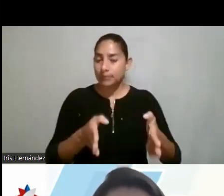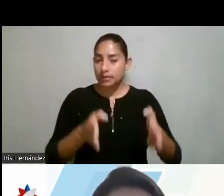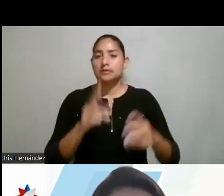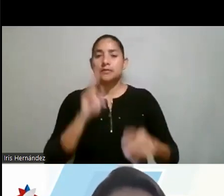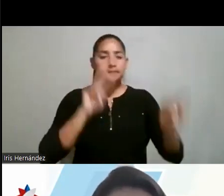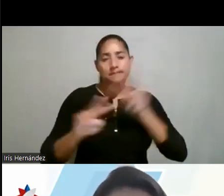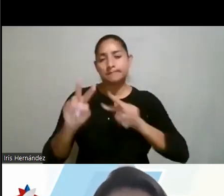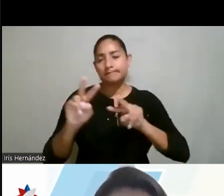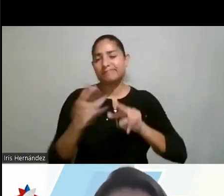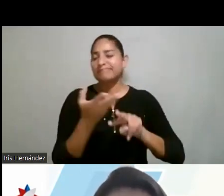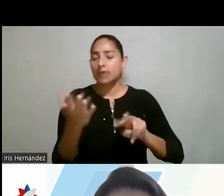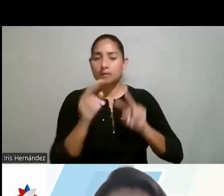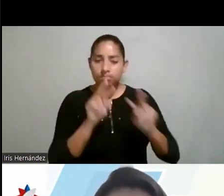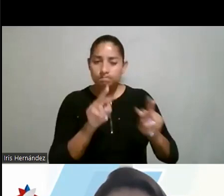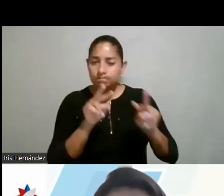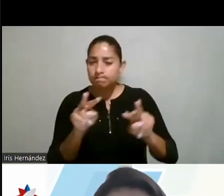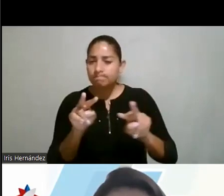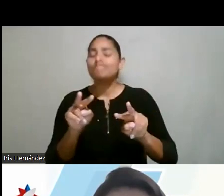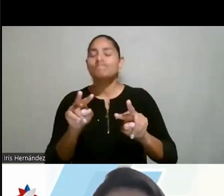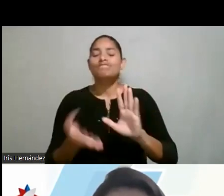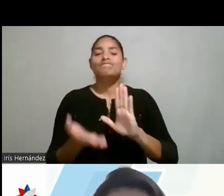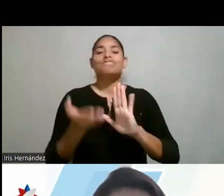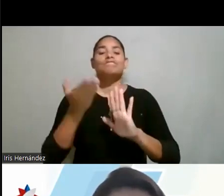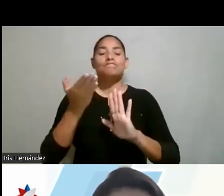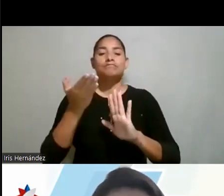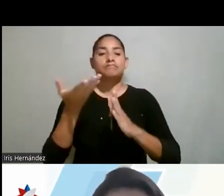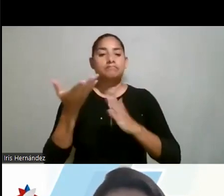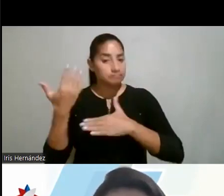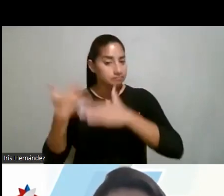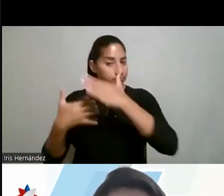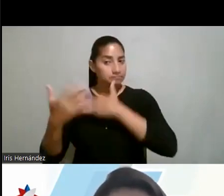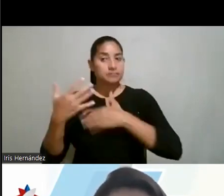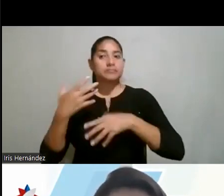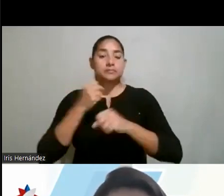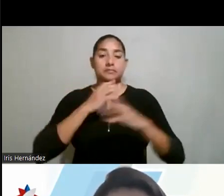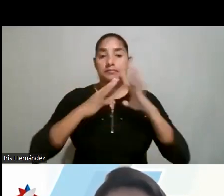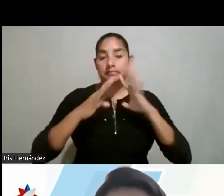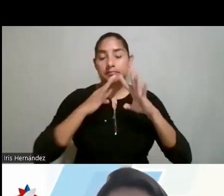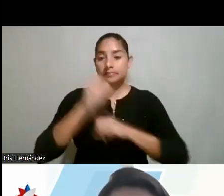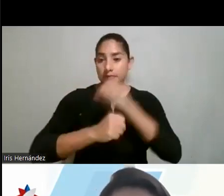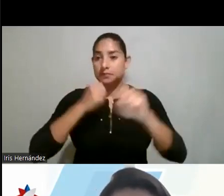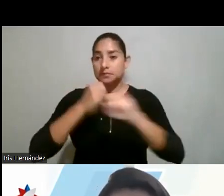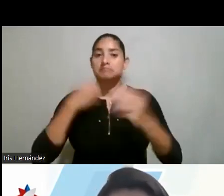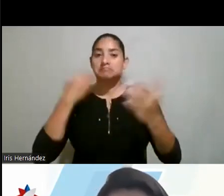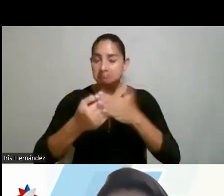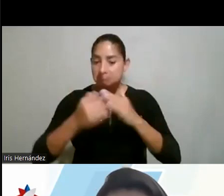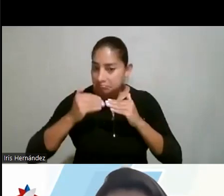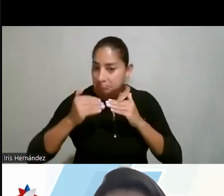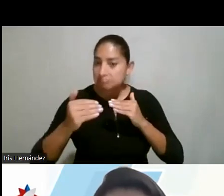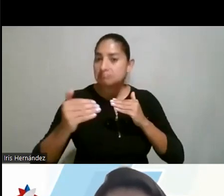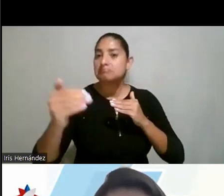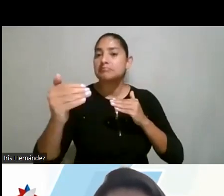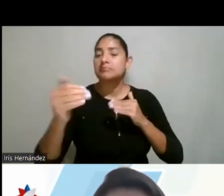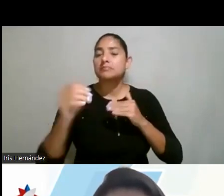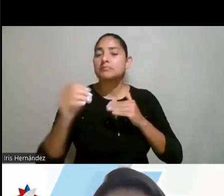observamos es que esa tendencia que ya, como vemos durante varios años, llegó para quedarse, no